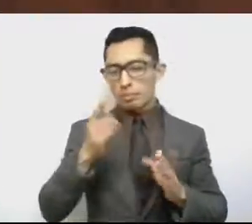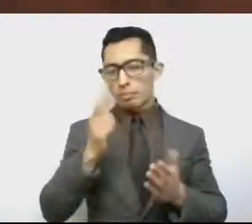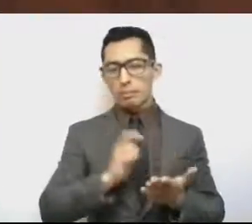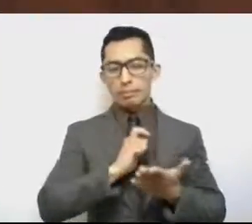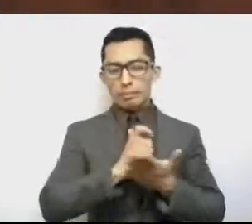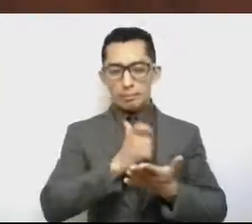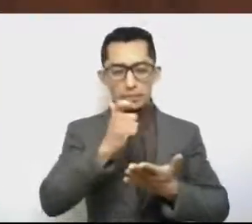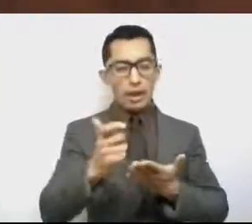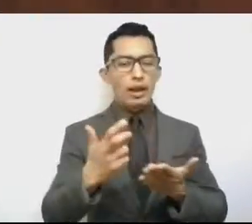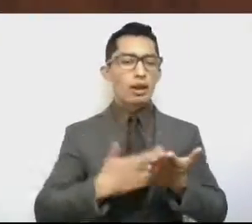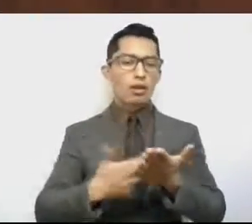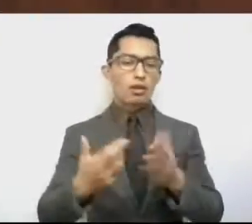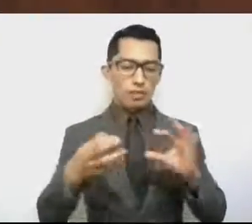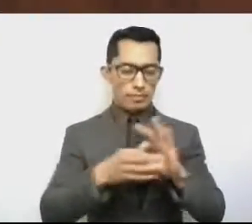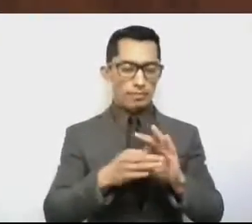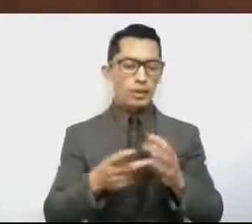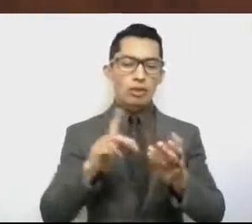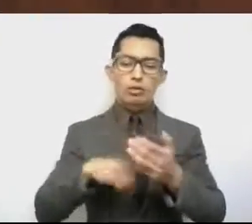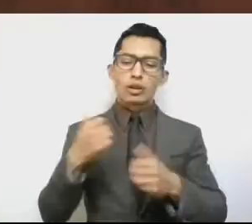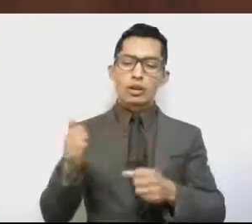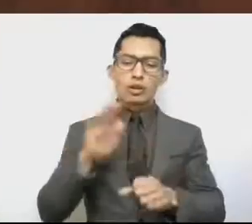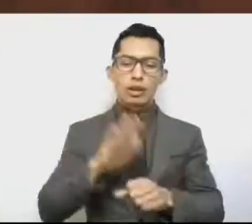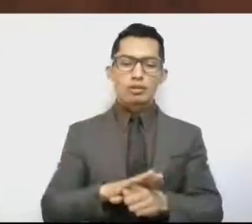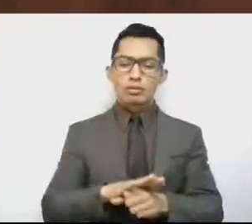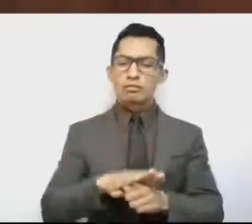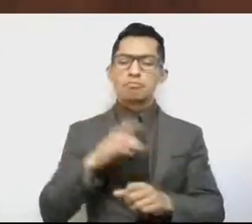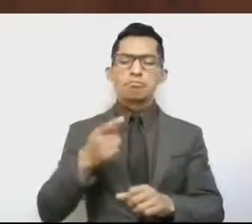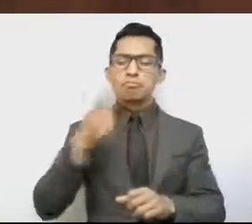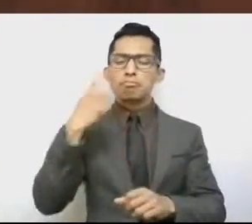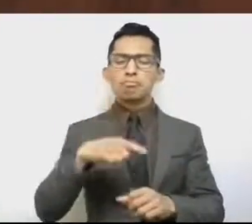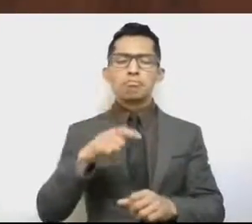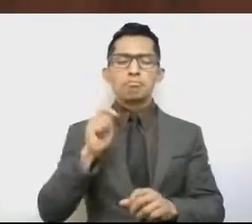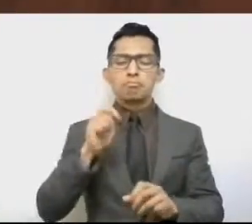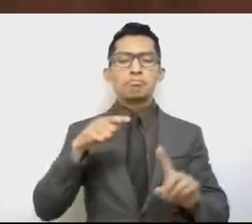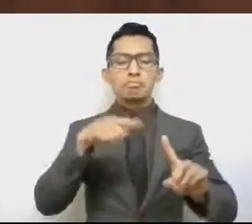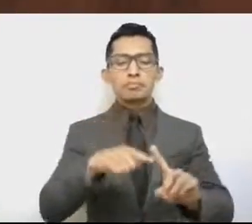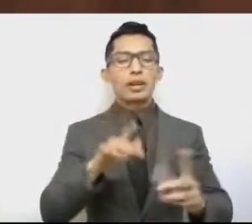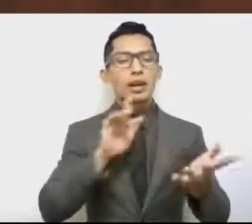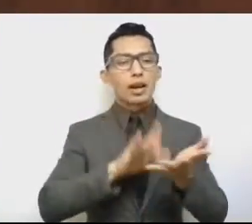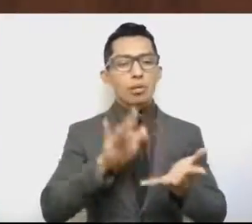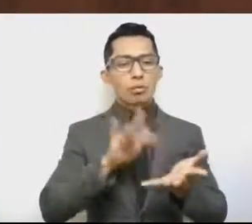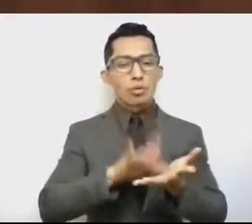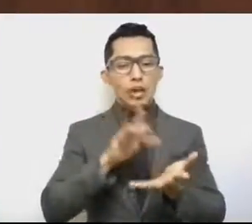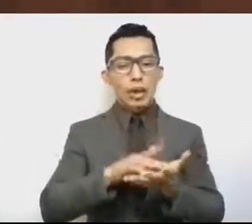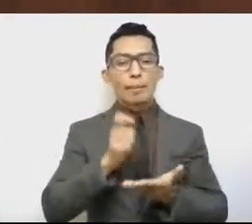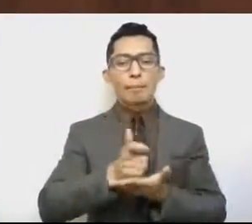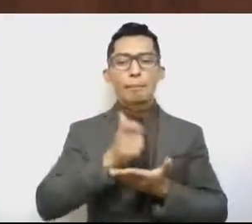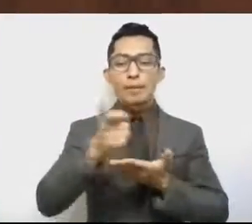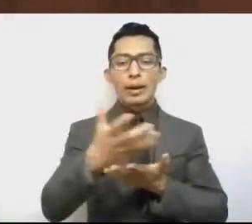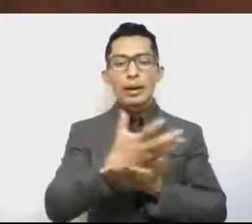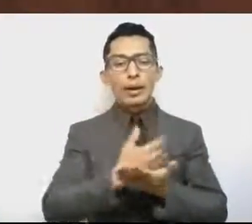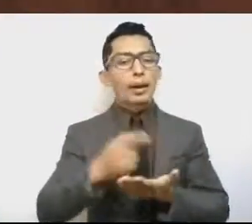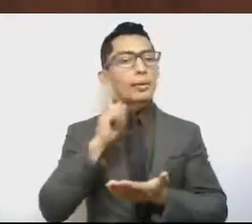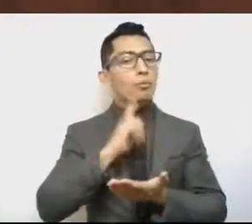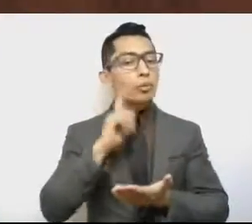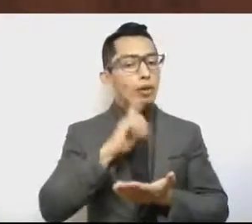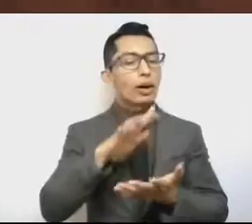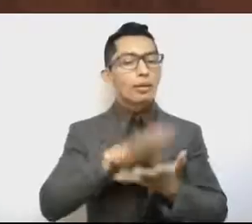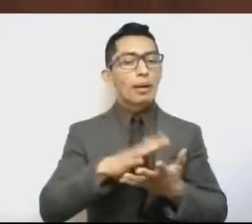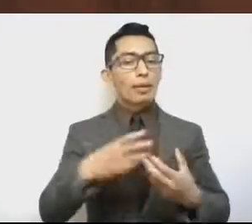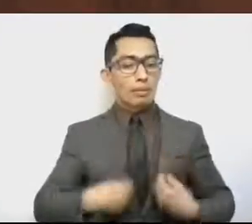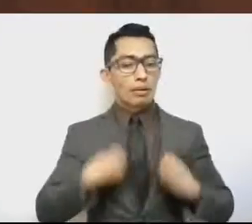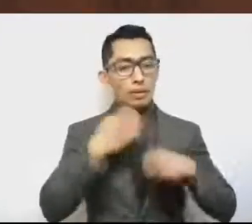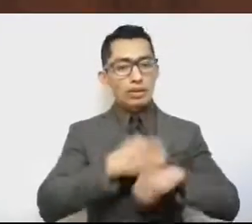programa insignia de la Administración y que tiene como propósito contribuir a elevar el ingreso económico de las mujeres que habitan en nuestra